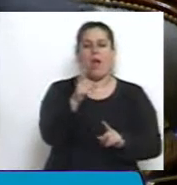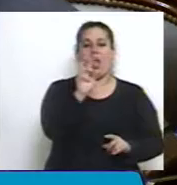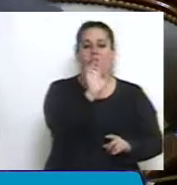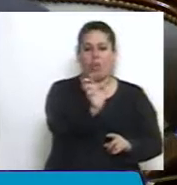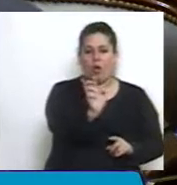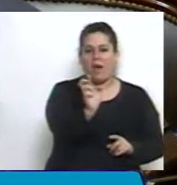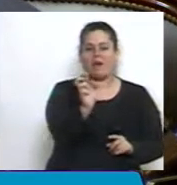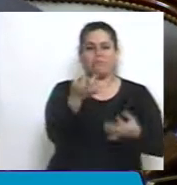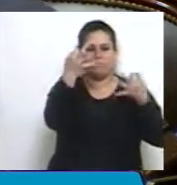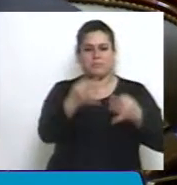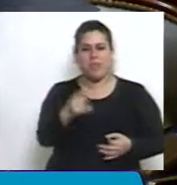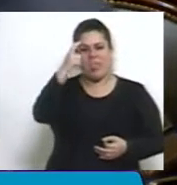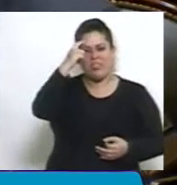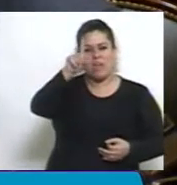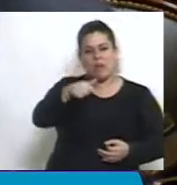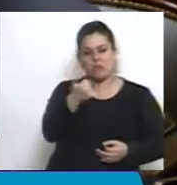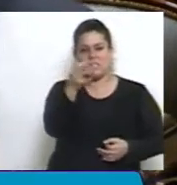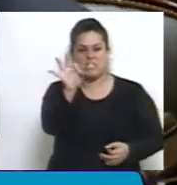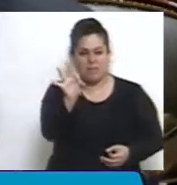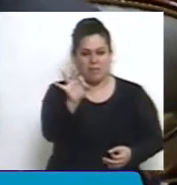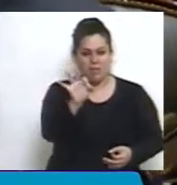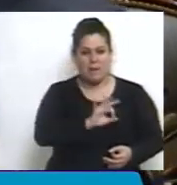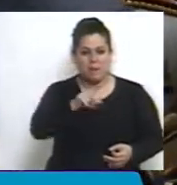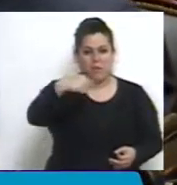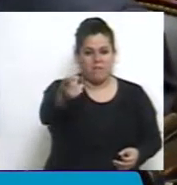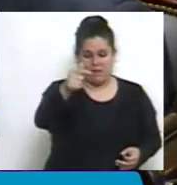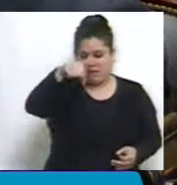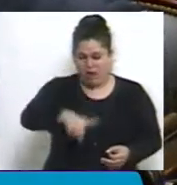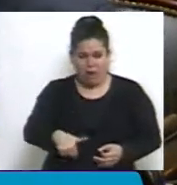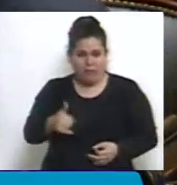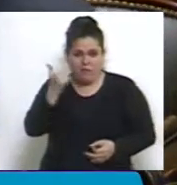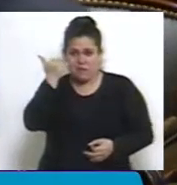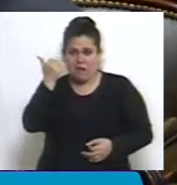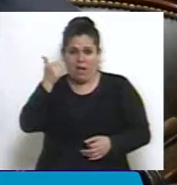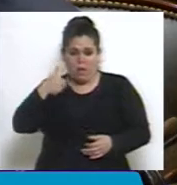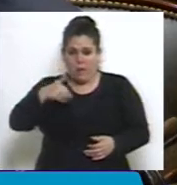,60 el año que viene cuando casi estamos llegando ya a ese valor?